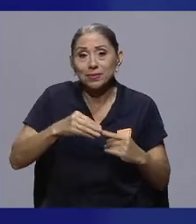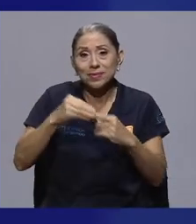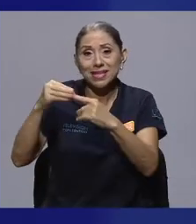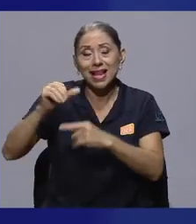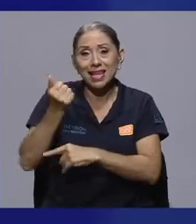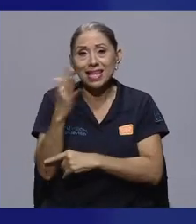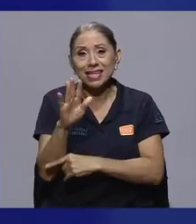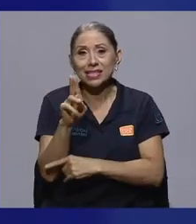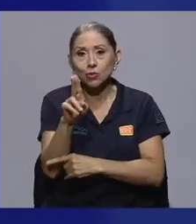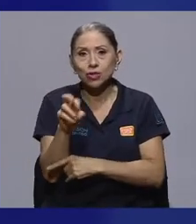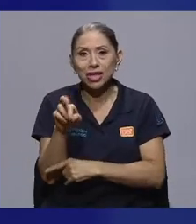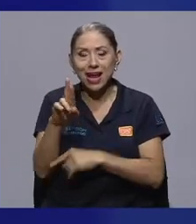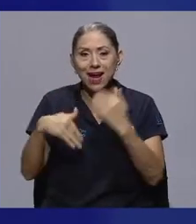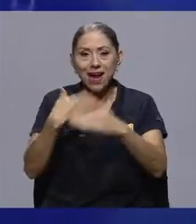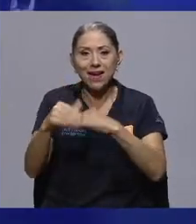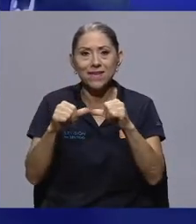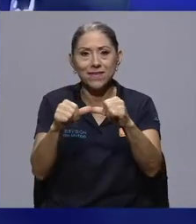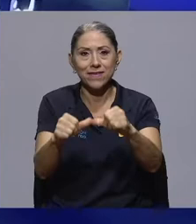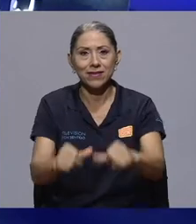UCR. Ya casi volvemos.